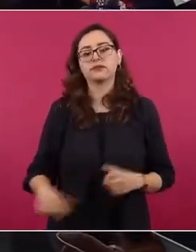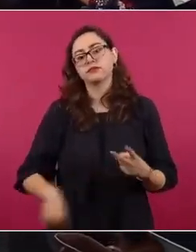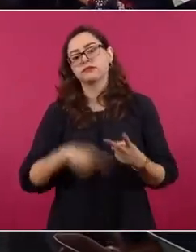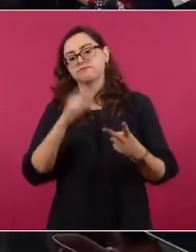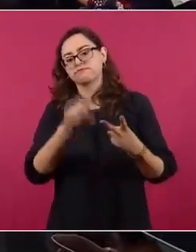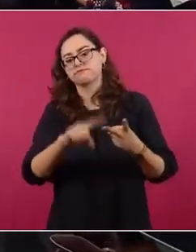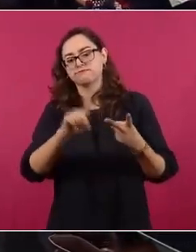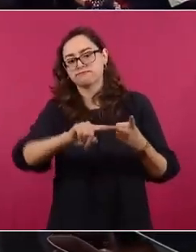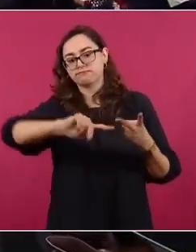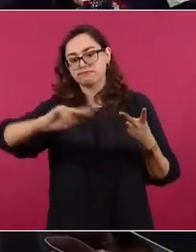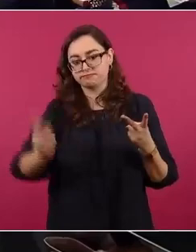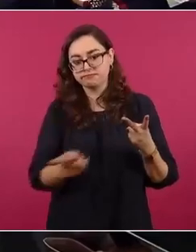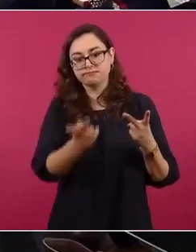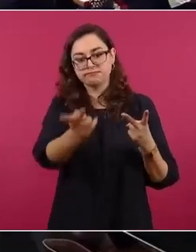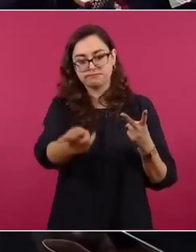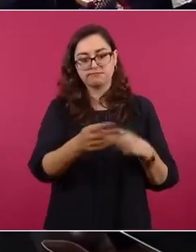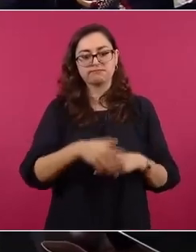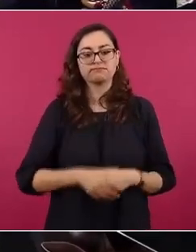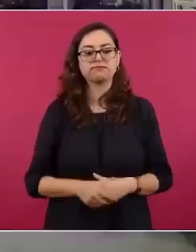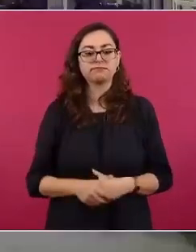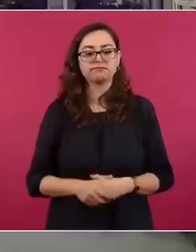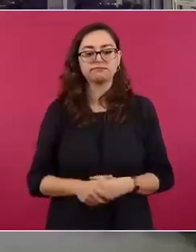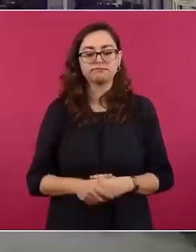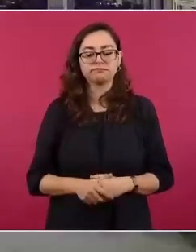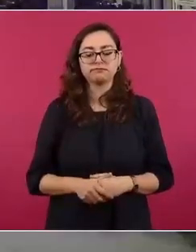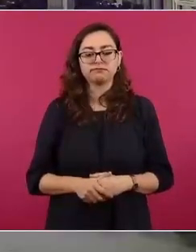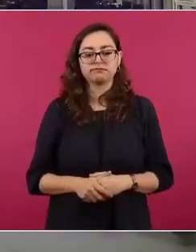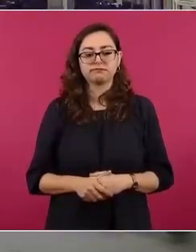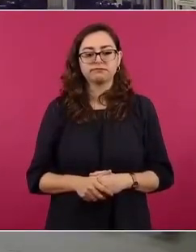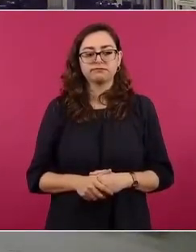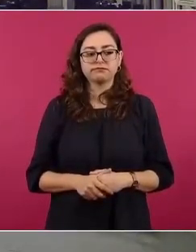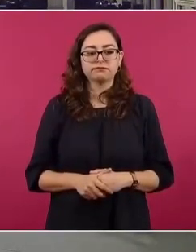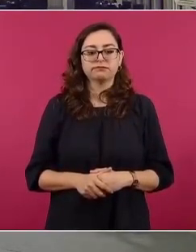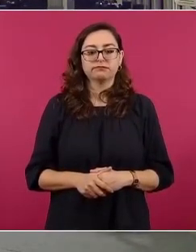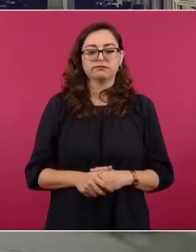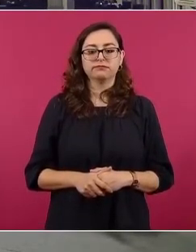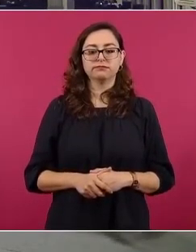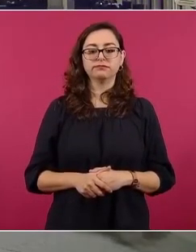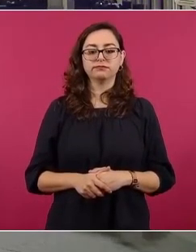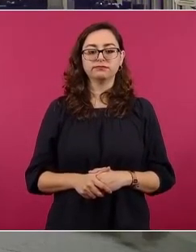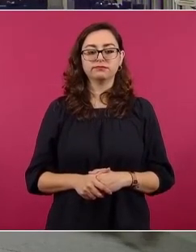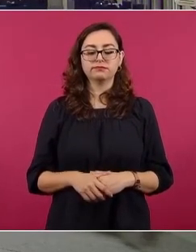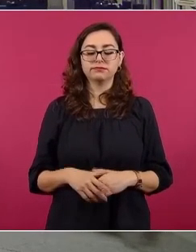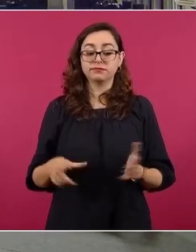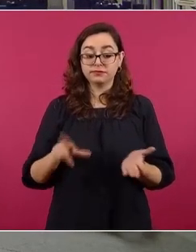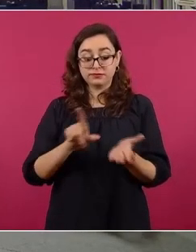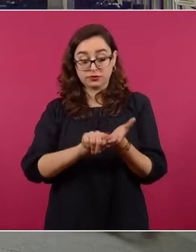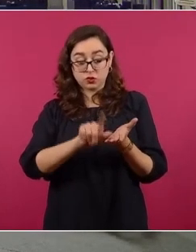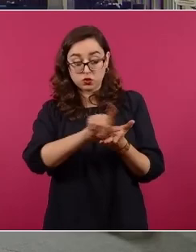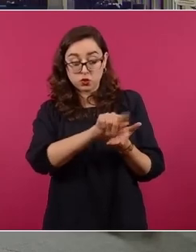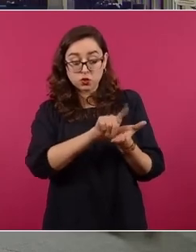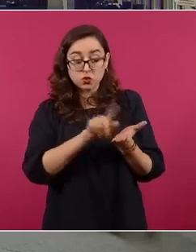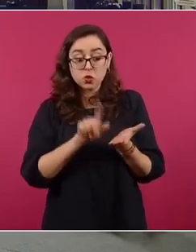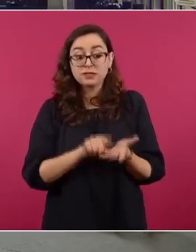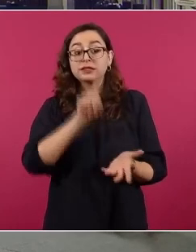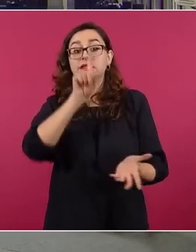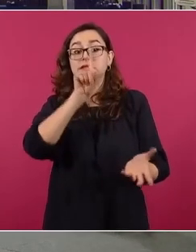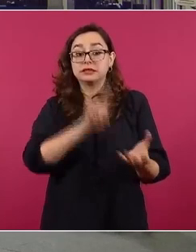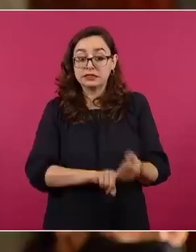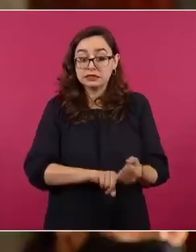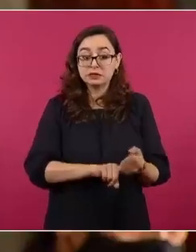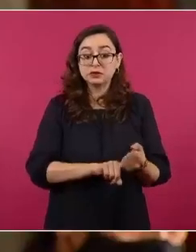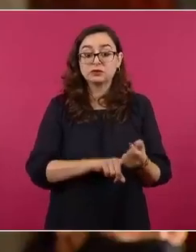¿qué opinión le merece que varios en Twitter están diciendo que